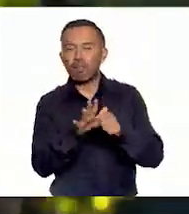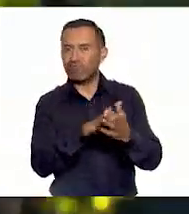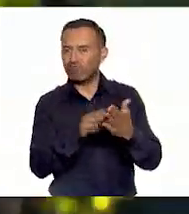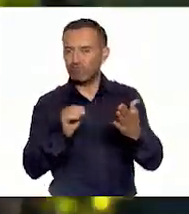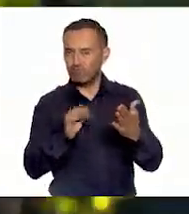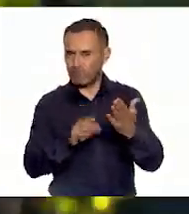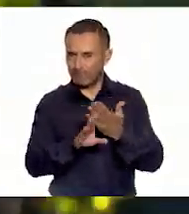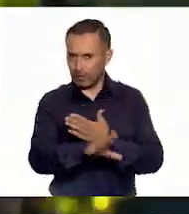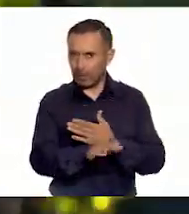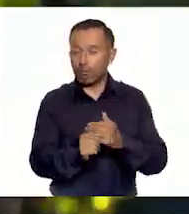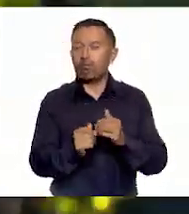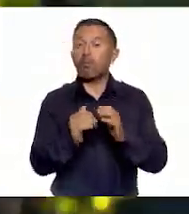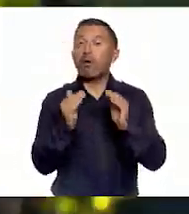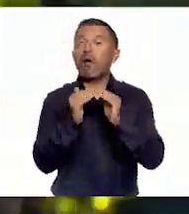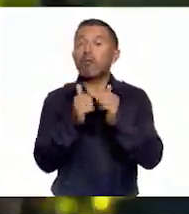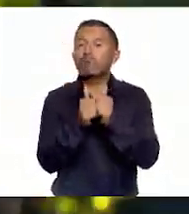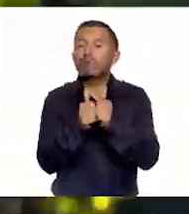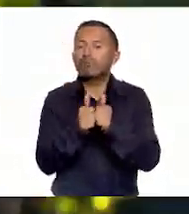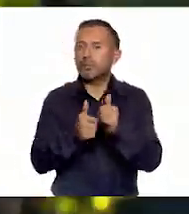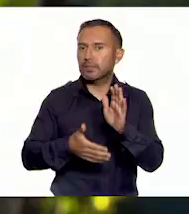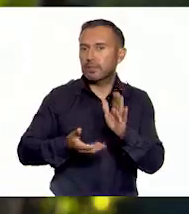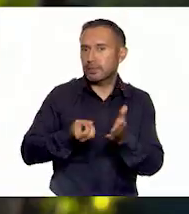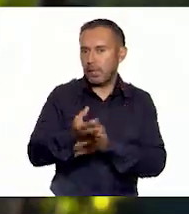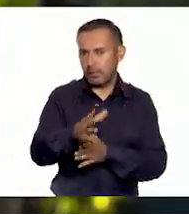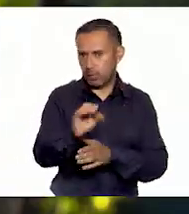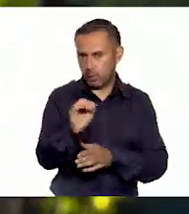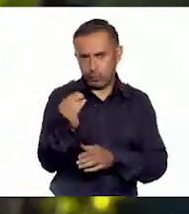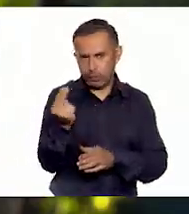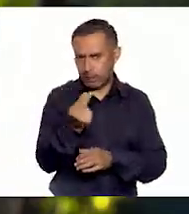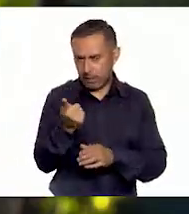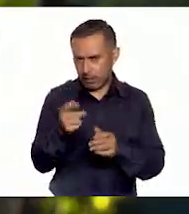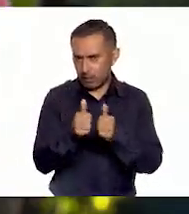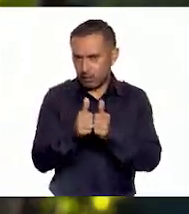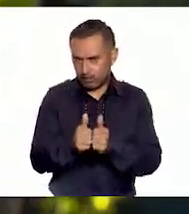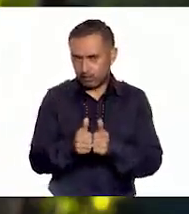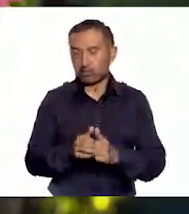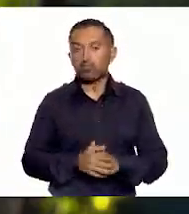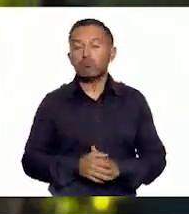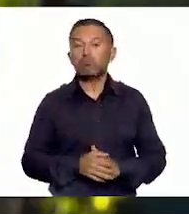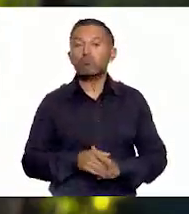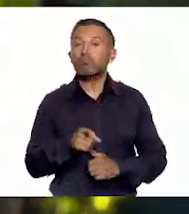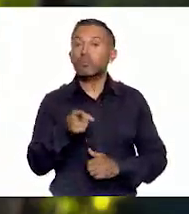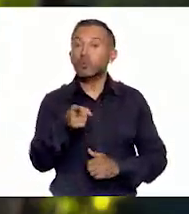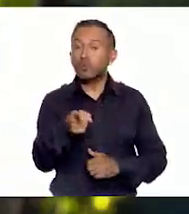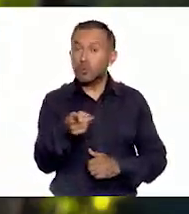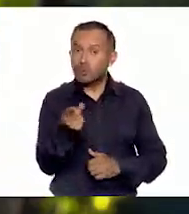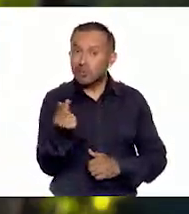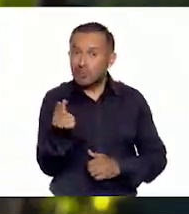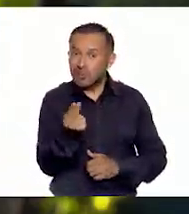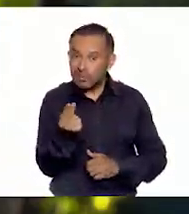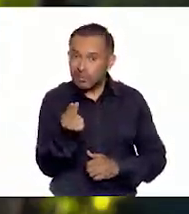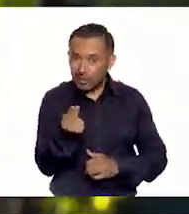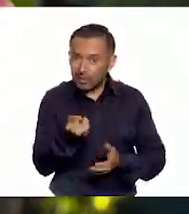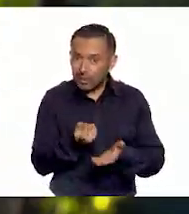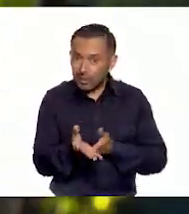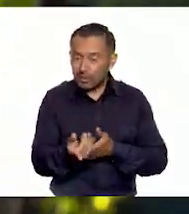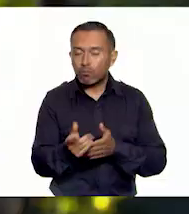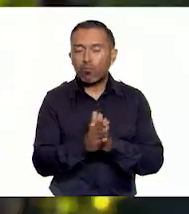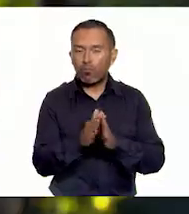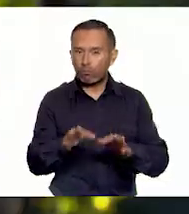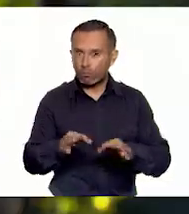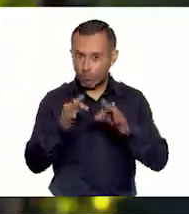de no salir de casa a menos que sea muy necesario. Si lo haces, utiliza el